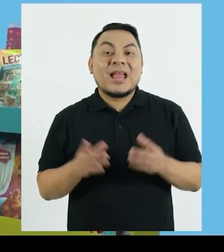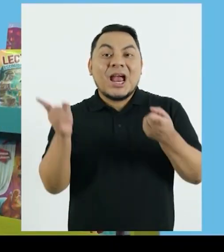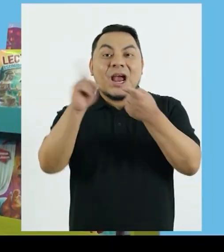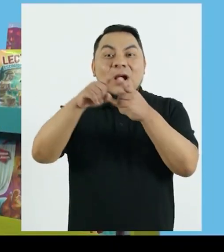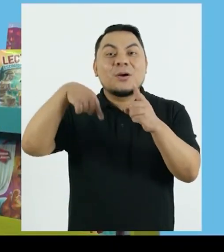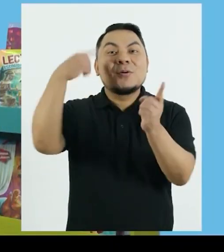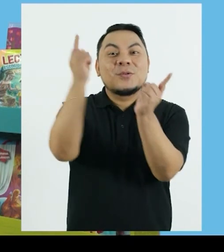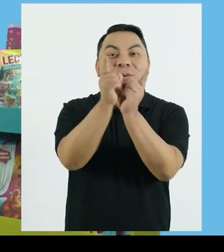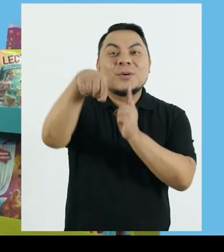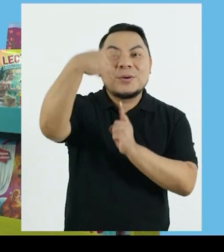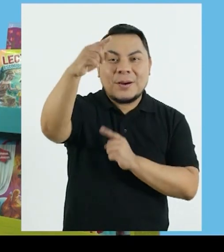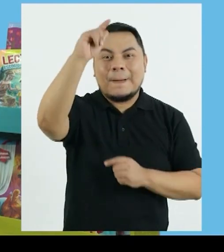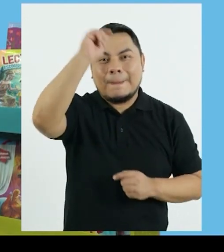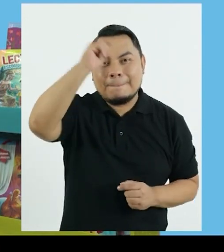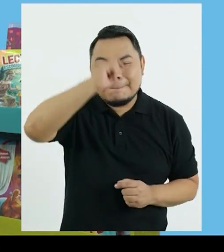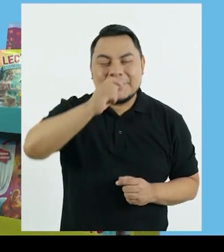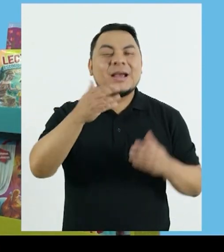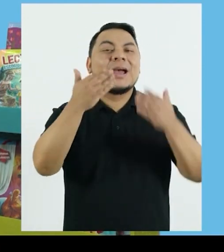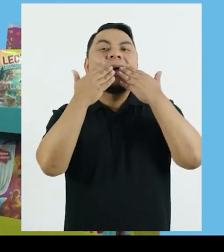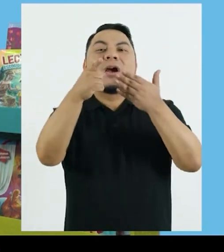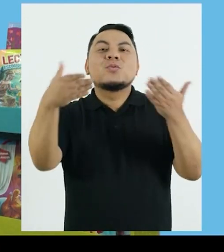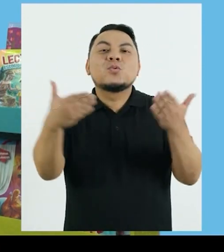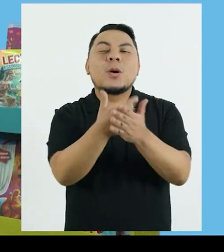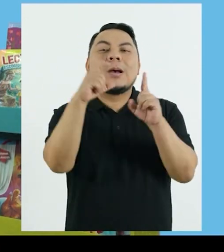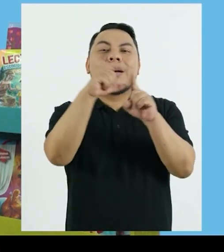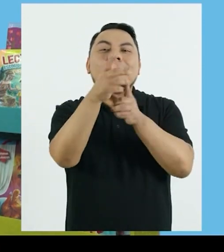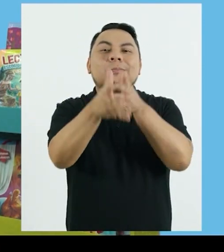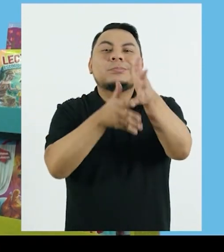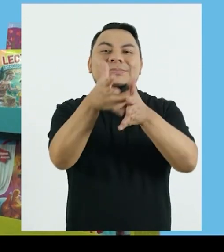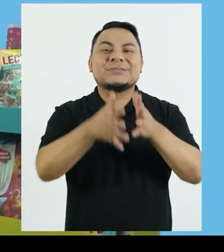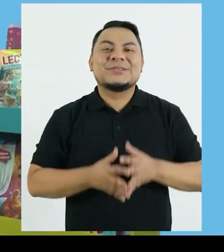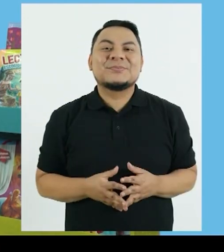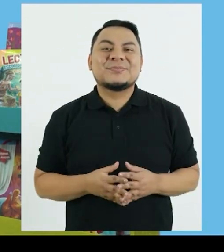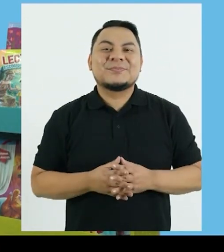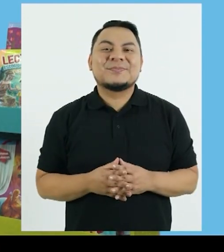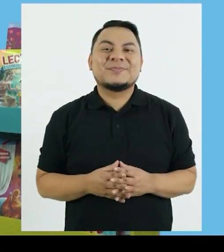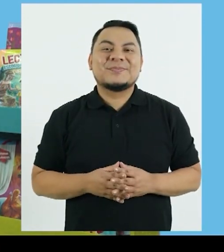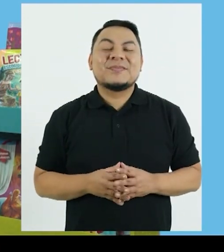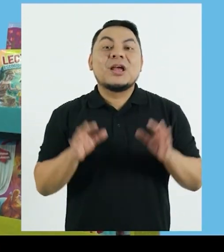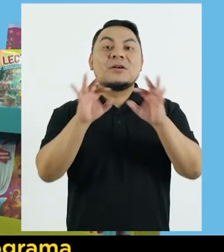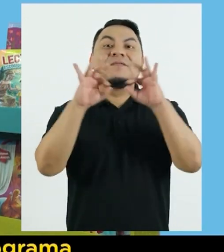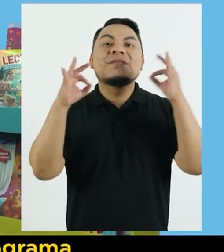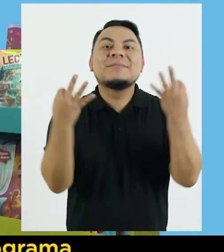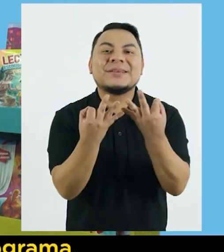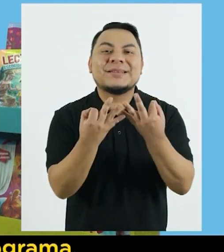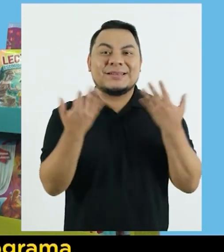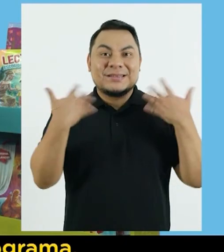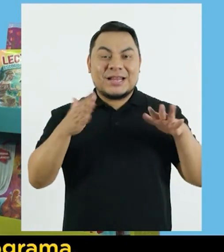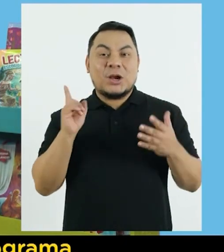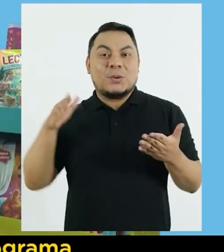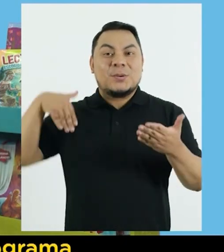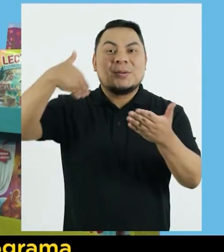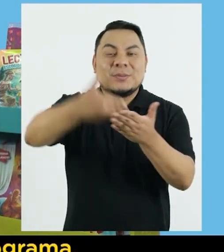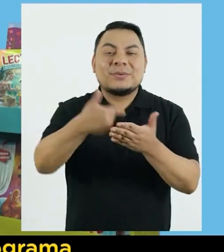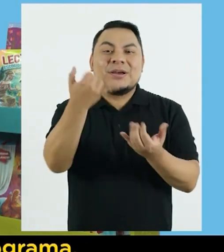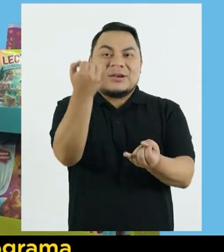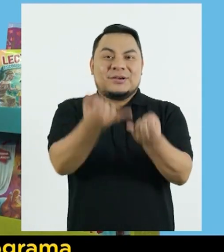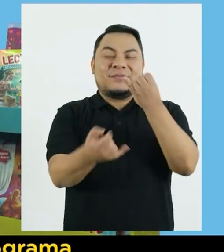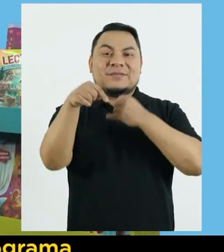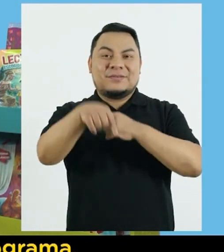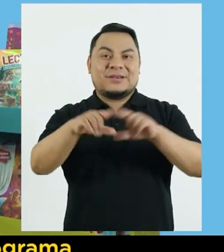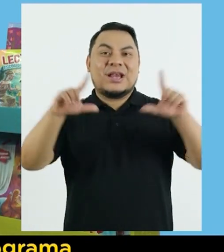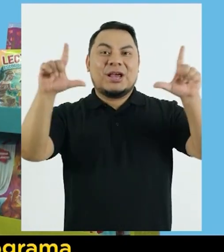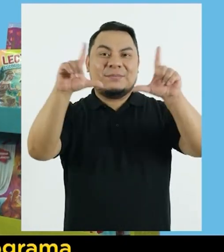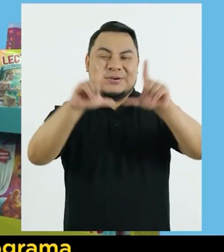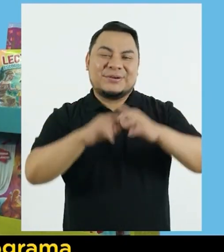¡Hasta pronto, Paul! Gracias por las nuevas palabras. Familias, hemos llegado